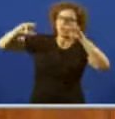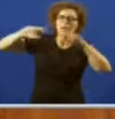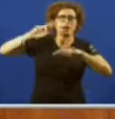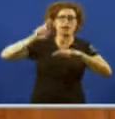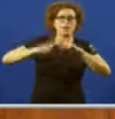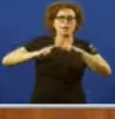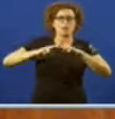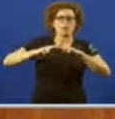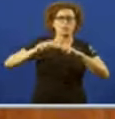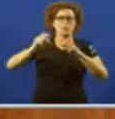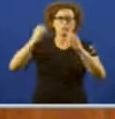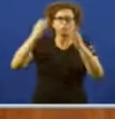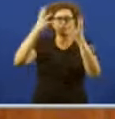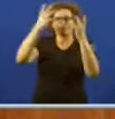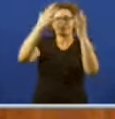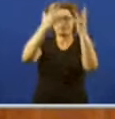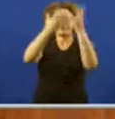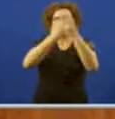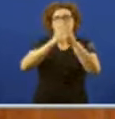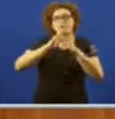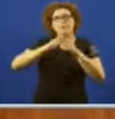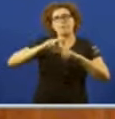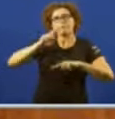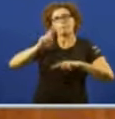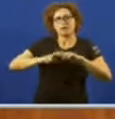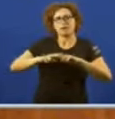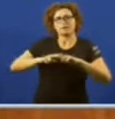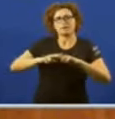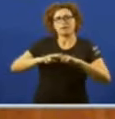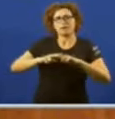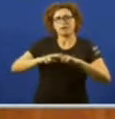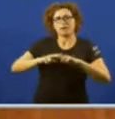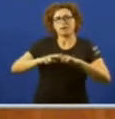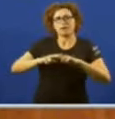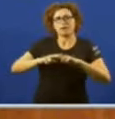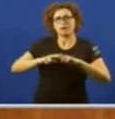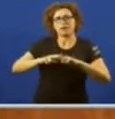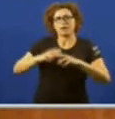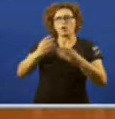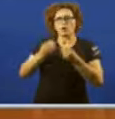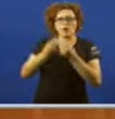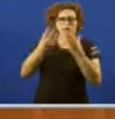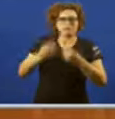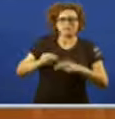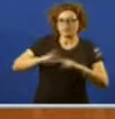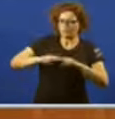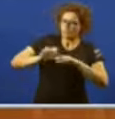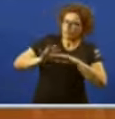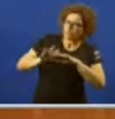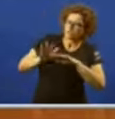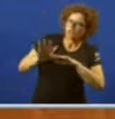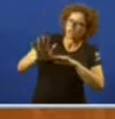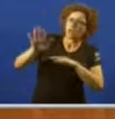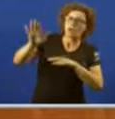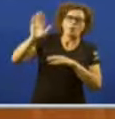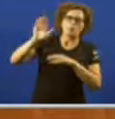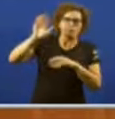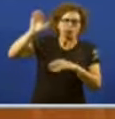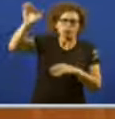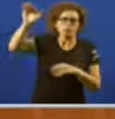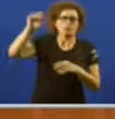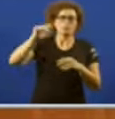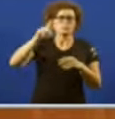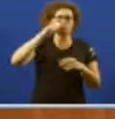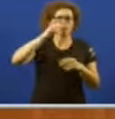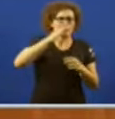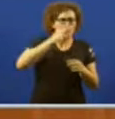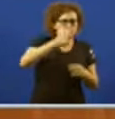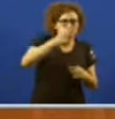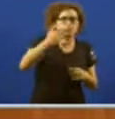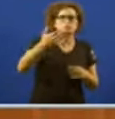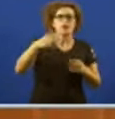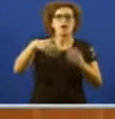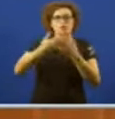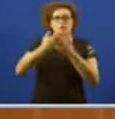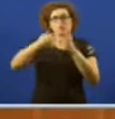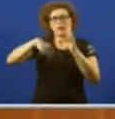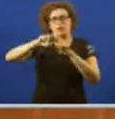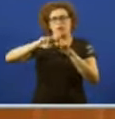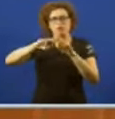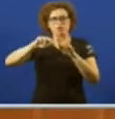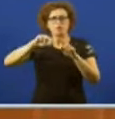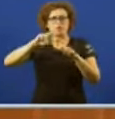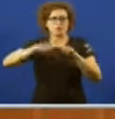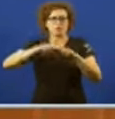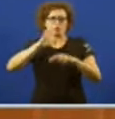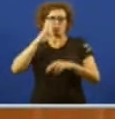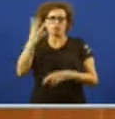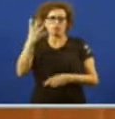ollos Unha mancha negra chea de chapapote percorreu montes, vilas e cidades E un lazo negro polas